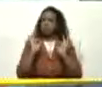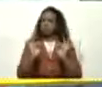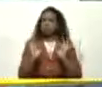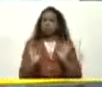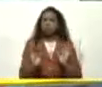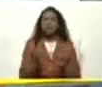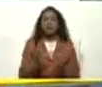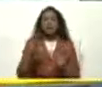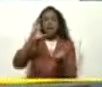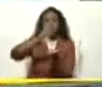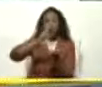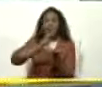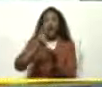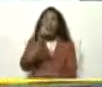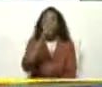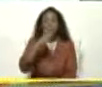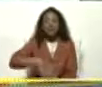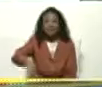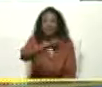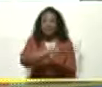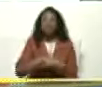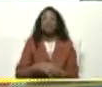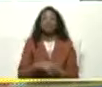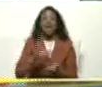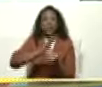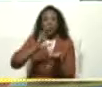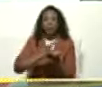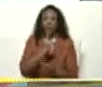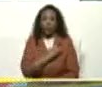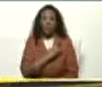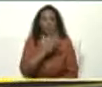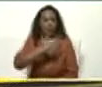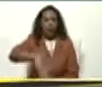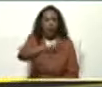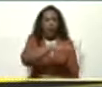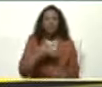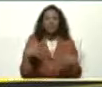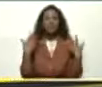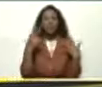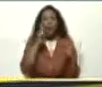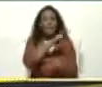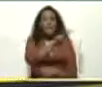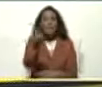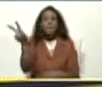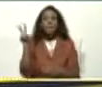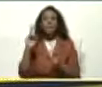Universitaria Entonces uno se alegra Y se entusiasma